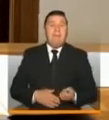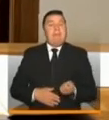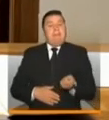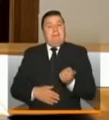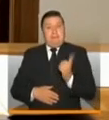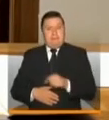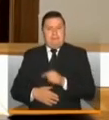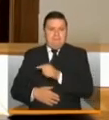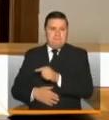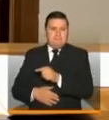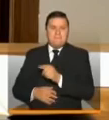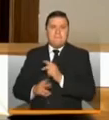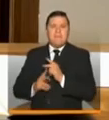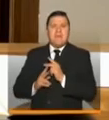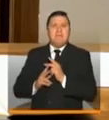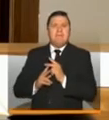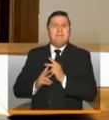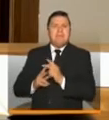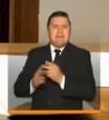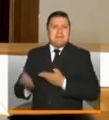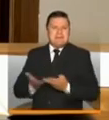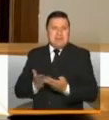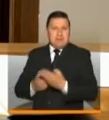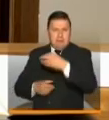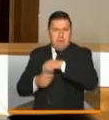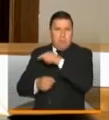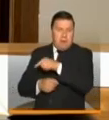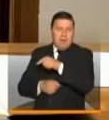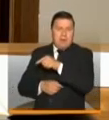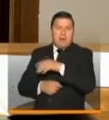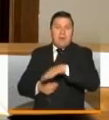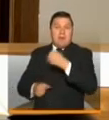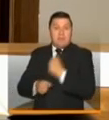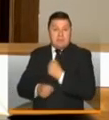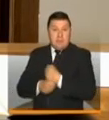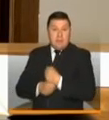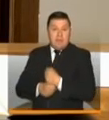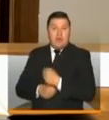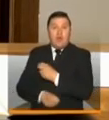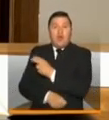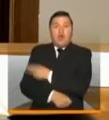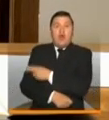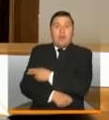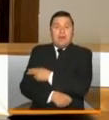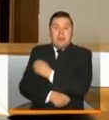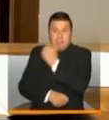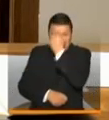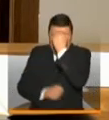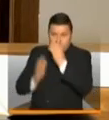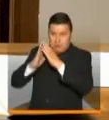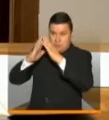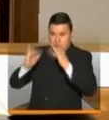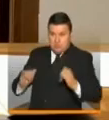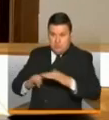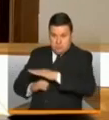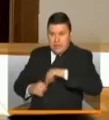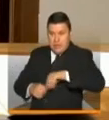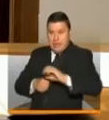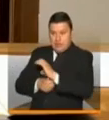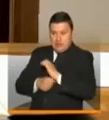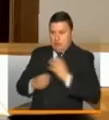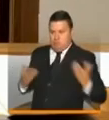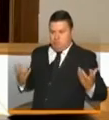de vista de prestación de servicios, el trabajo del Comité de Comando Unificado que se planteó aquí en la ciudad,